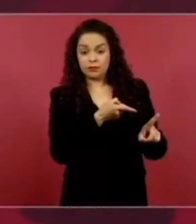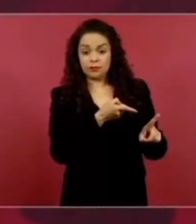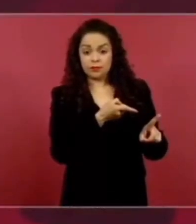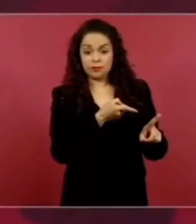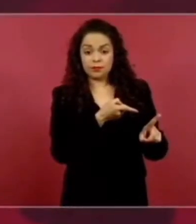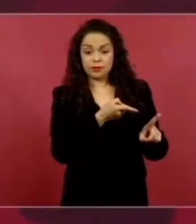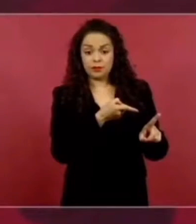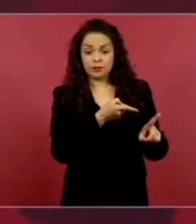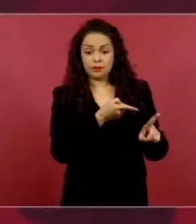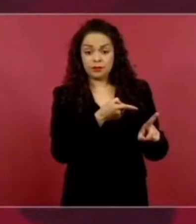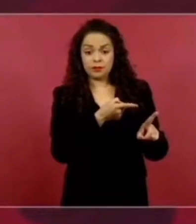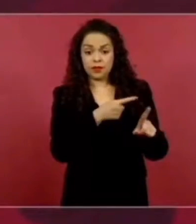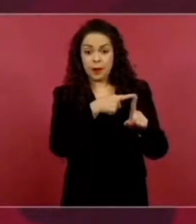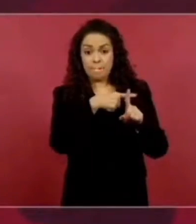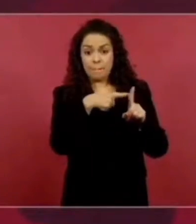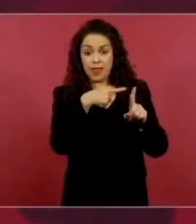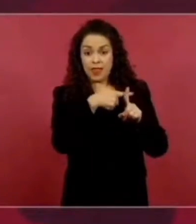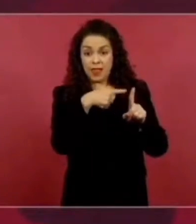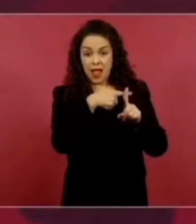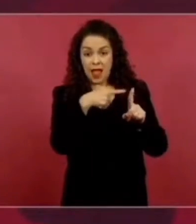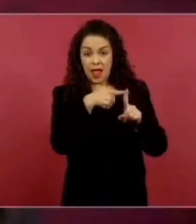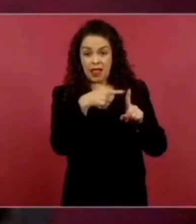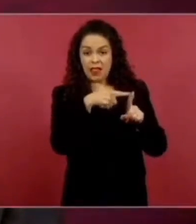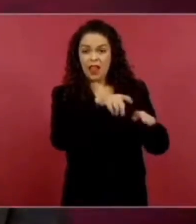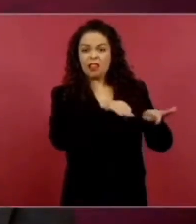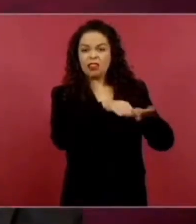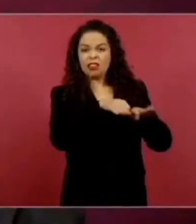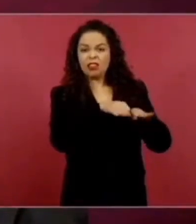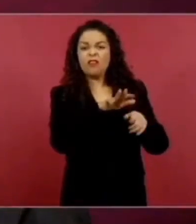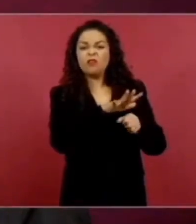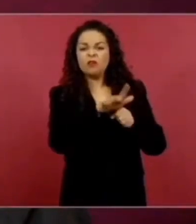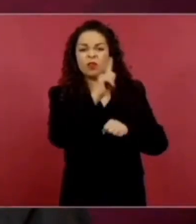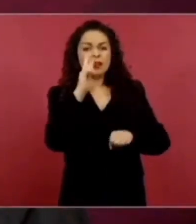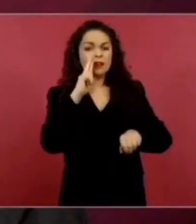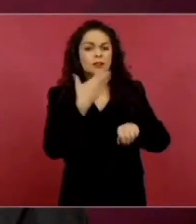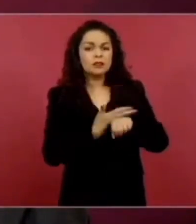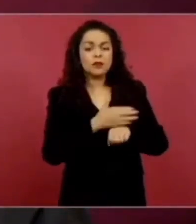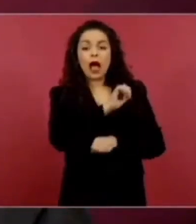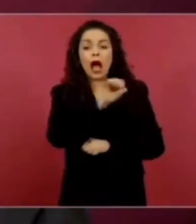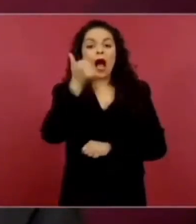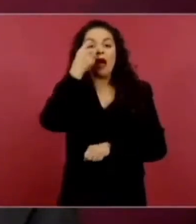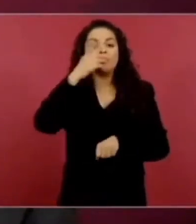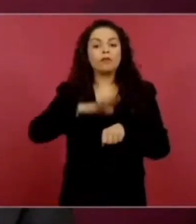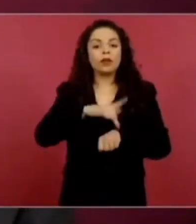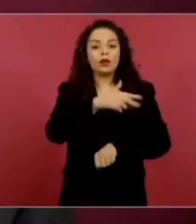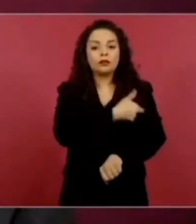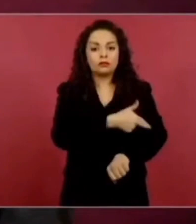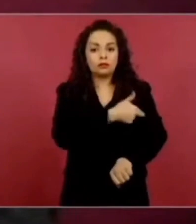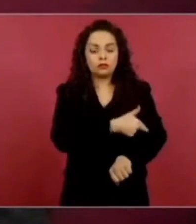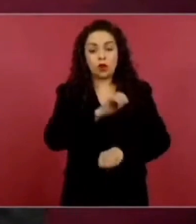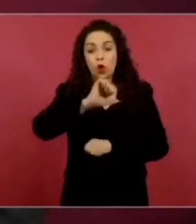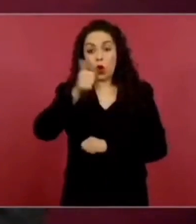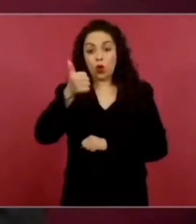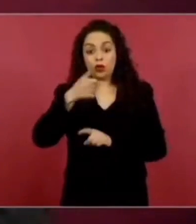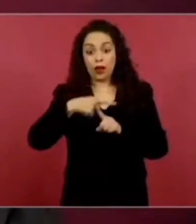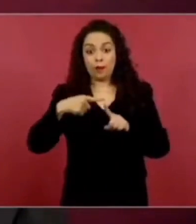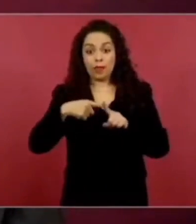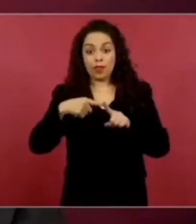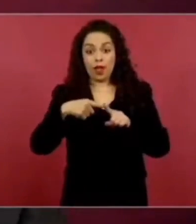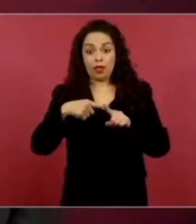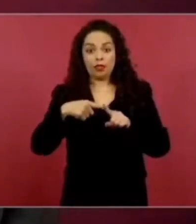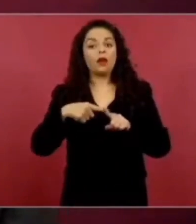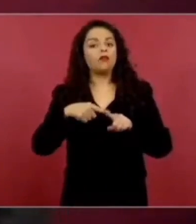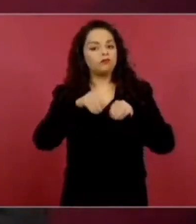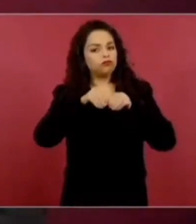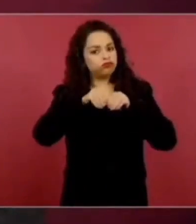se encargaban de cosas, de asuntos administrativos. Y la otra mitad eran operativos. O sea, bebían 20 mil